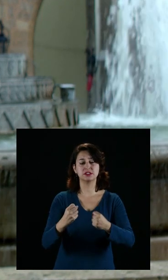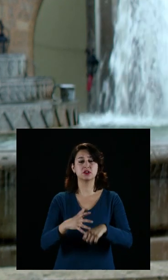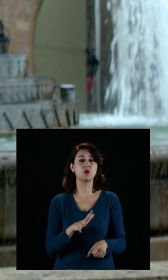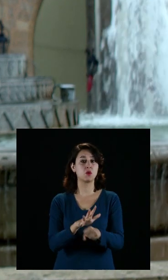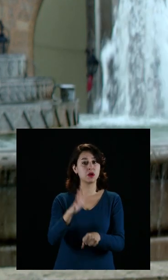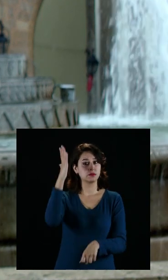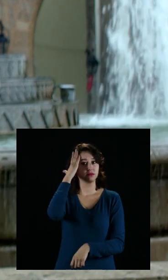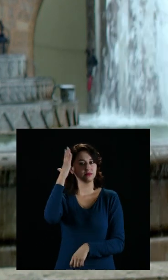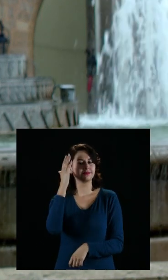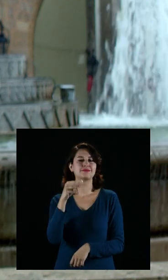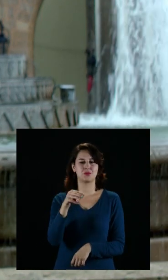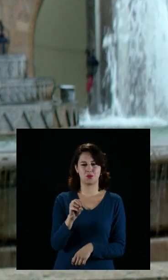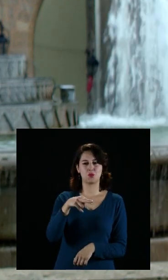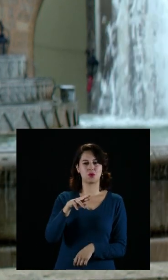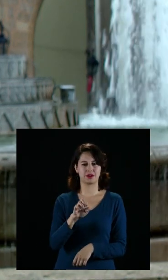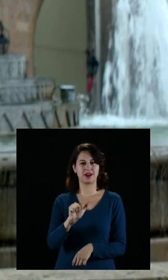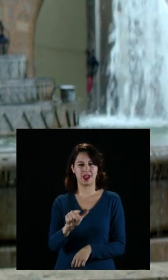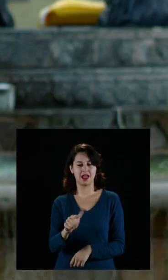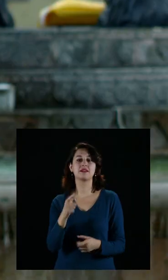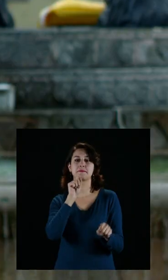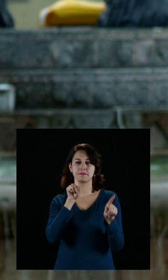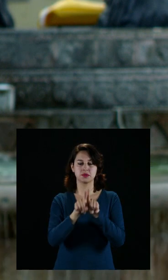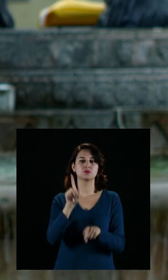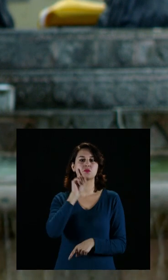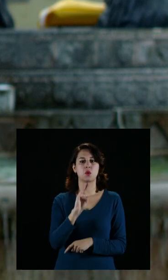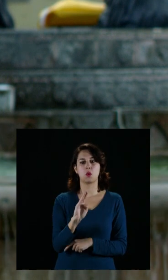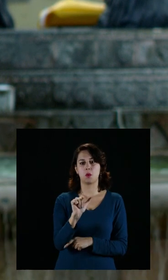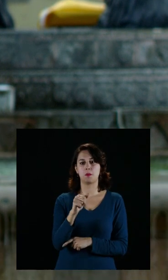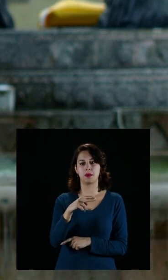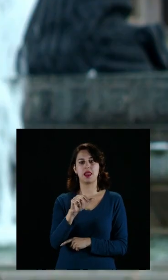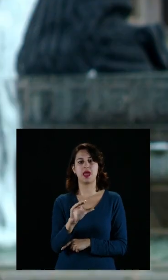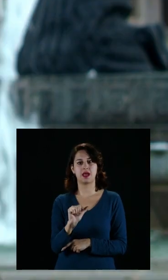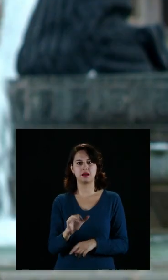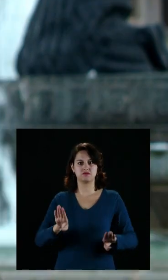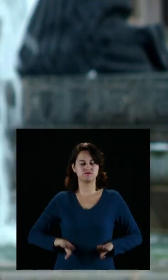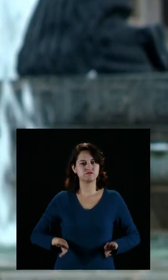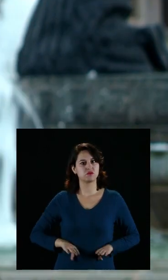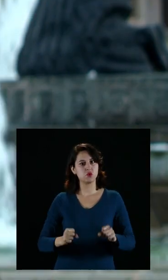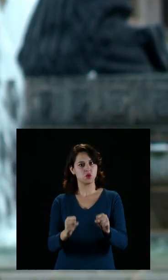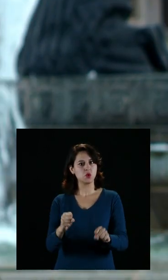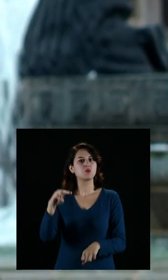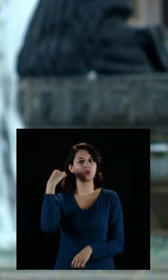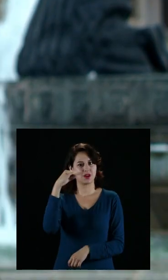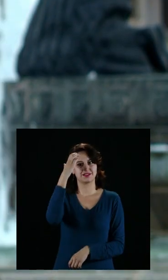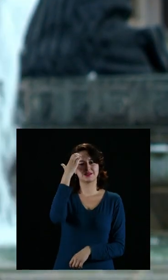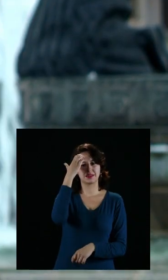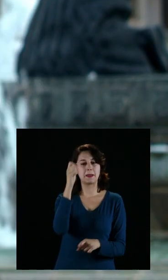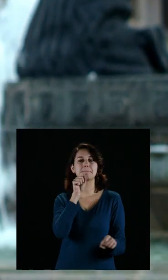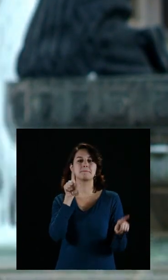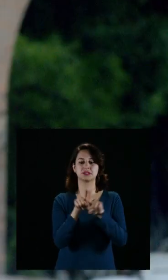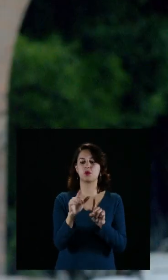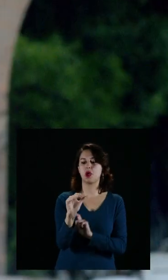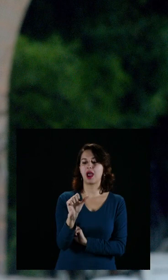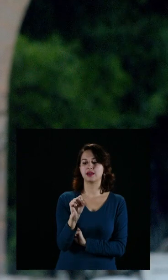grande y fuerte que comanda el senador Monreal, en el que está Blanca Piña con su coraje cívico que bien le conoce